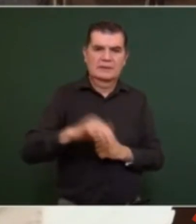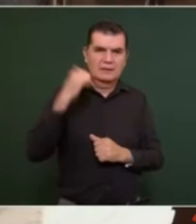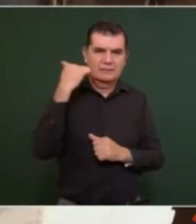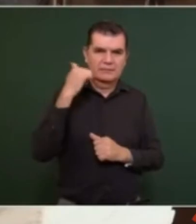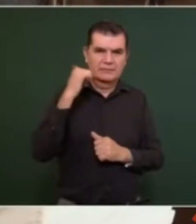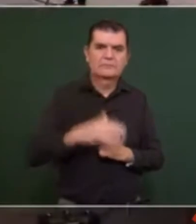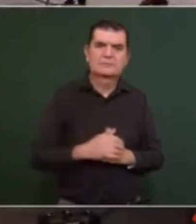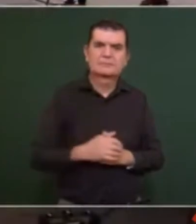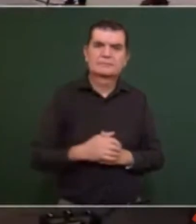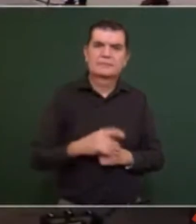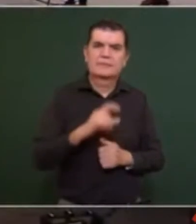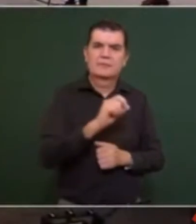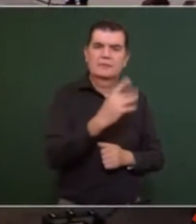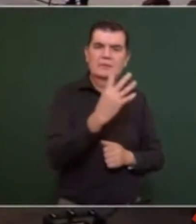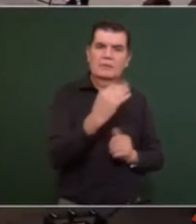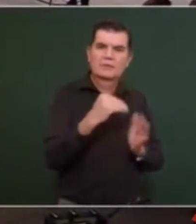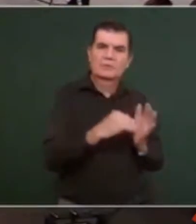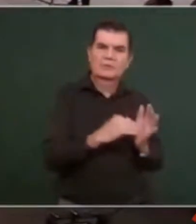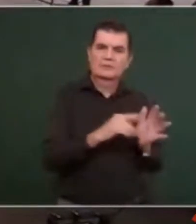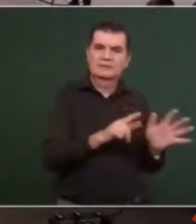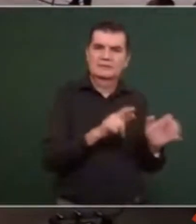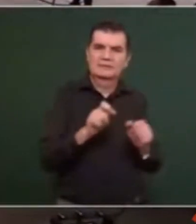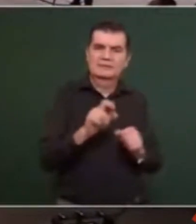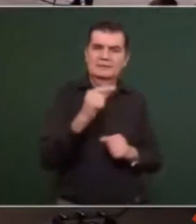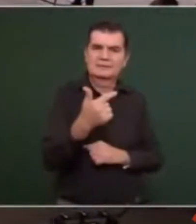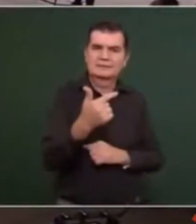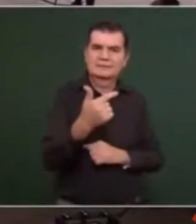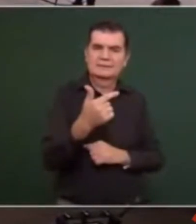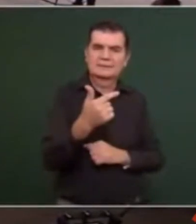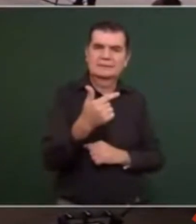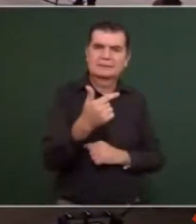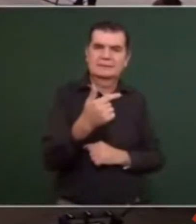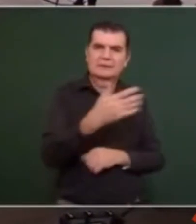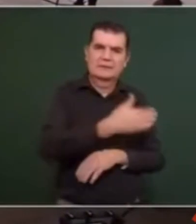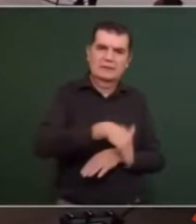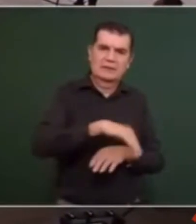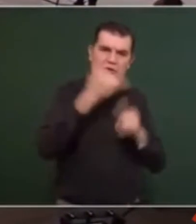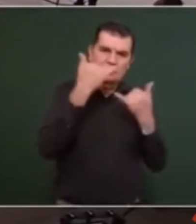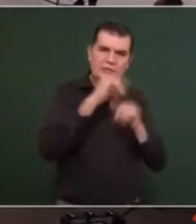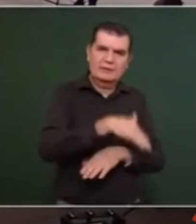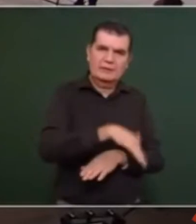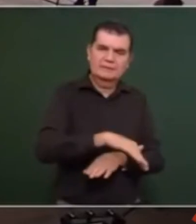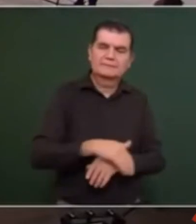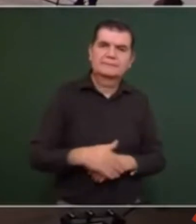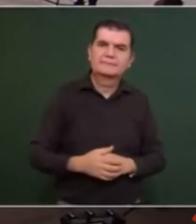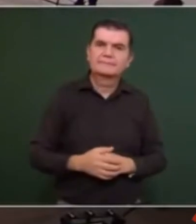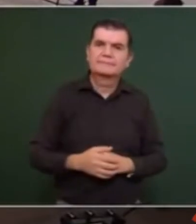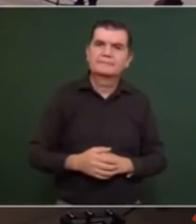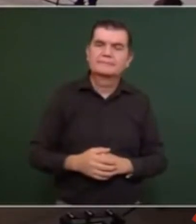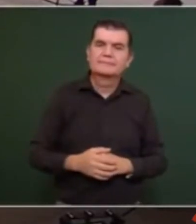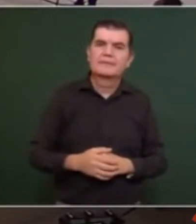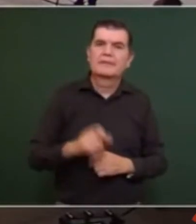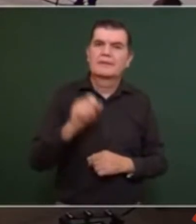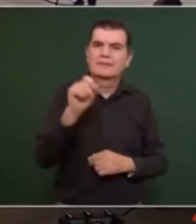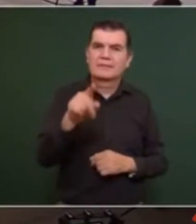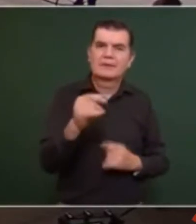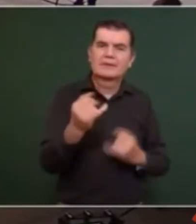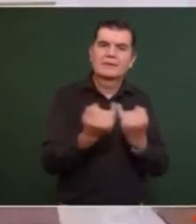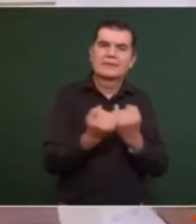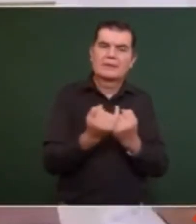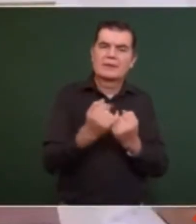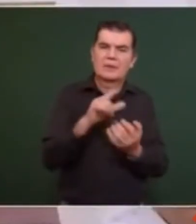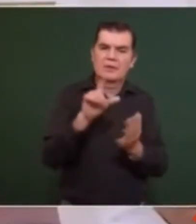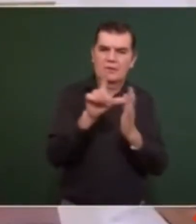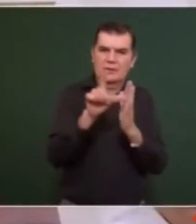y 24 mil 707 en Coyuca y también de los